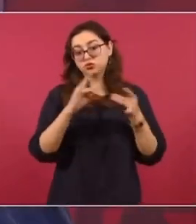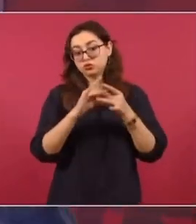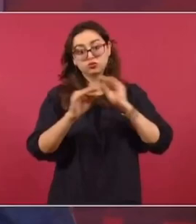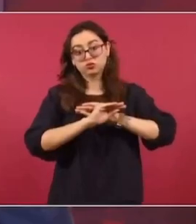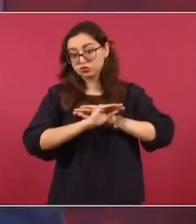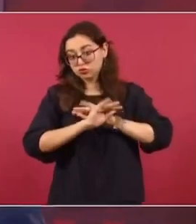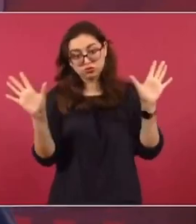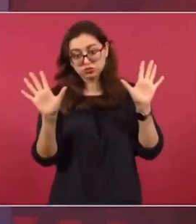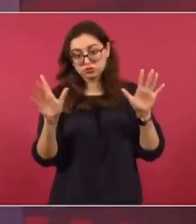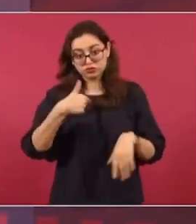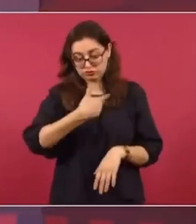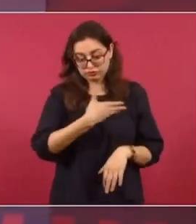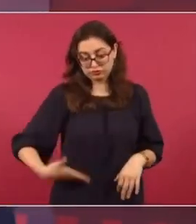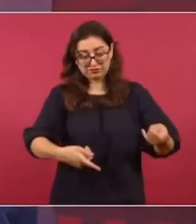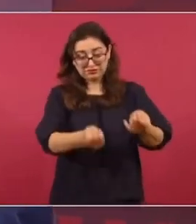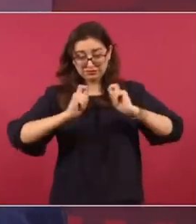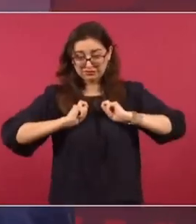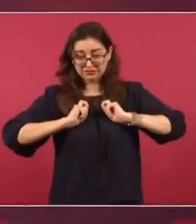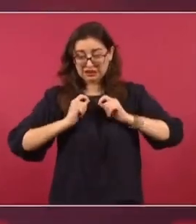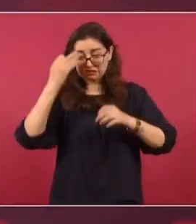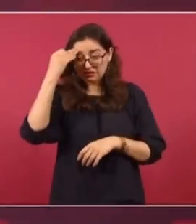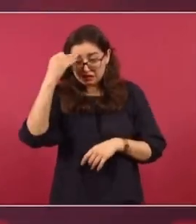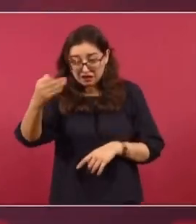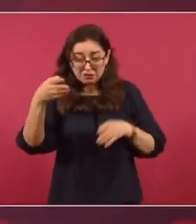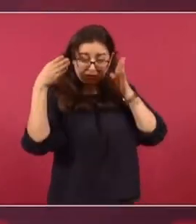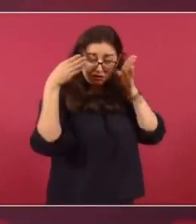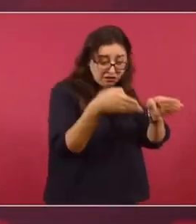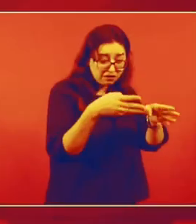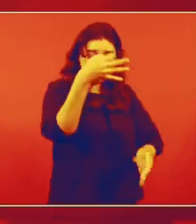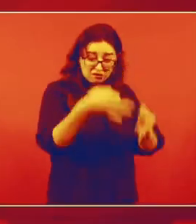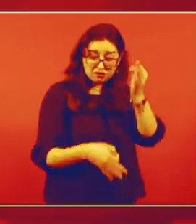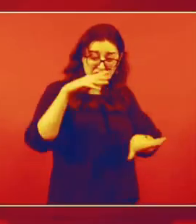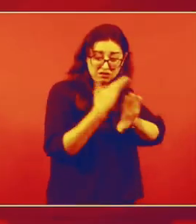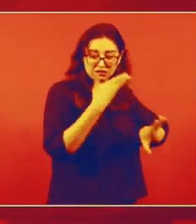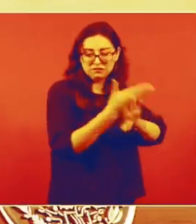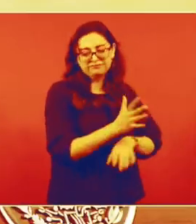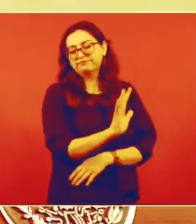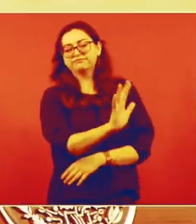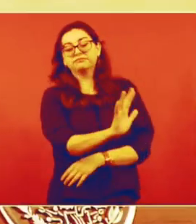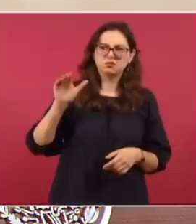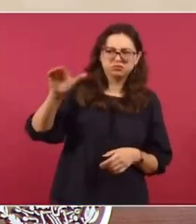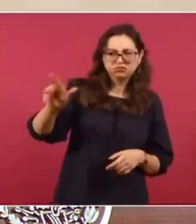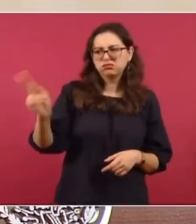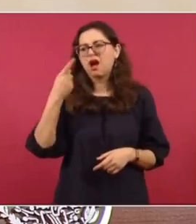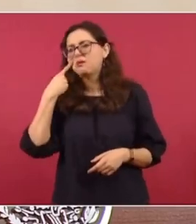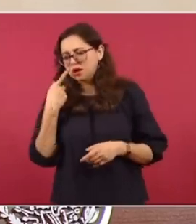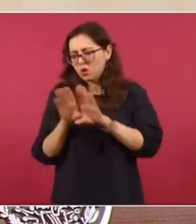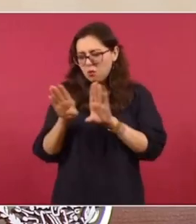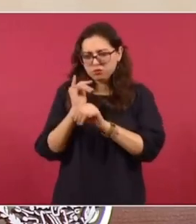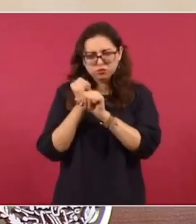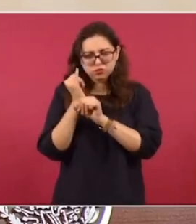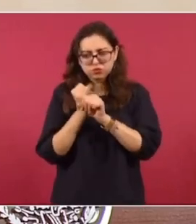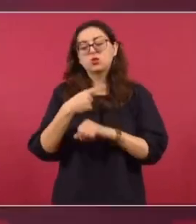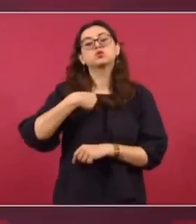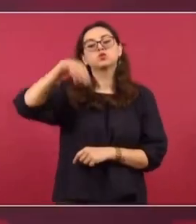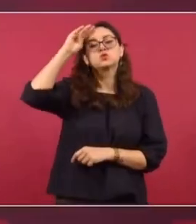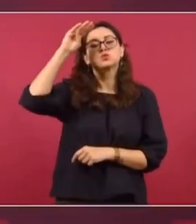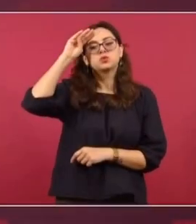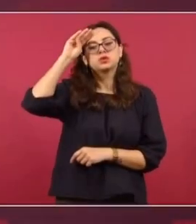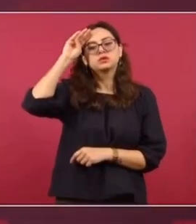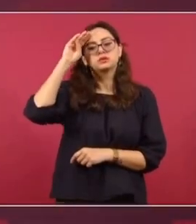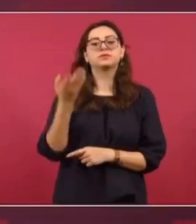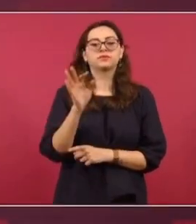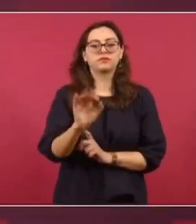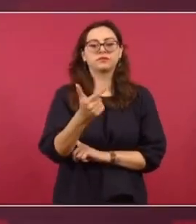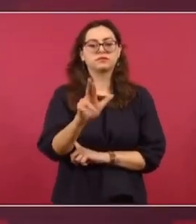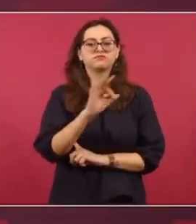principio, desde que tomé la oposición, de que no íbamos nosotros a perseguir a nadie, que no es muy fuerte la venganza. Yo pienso que la